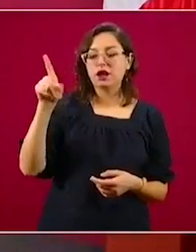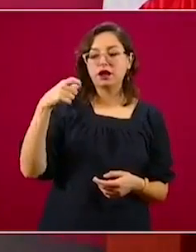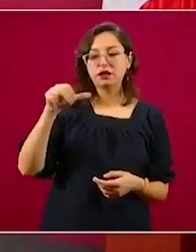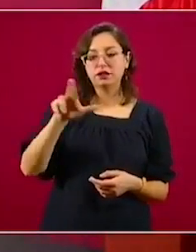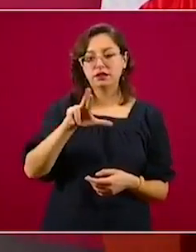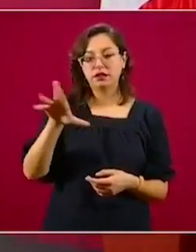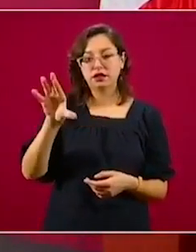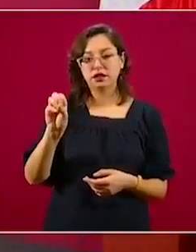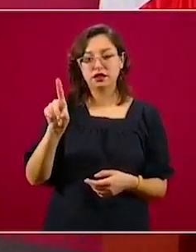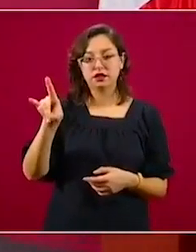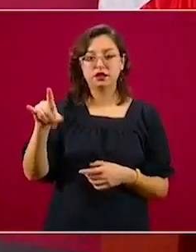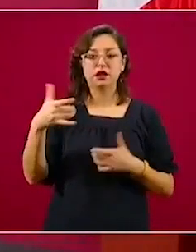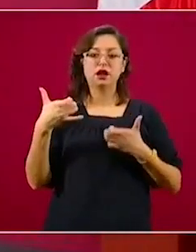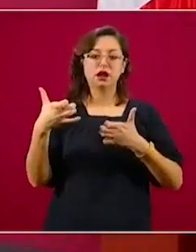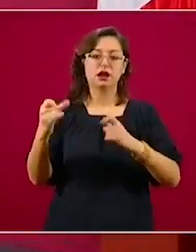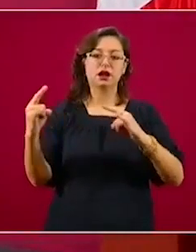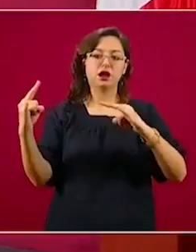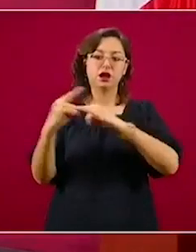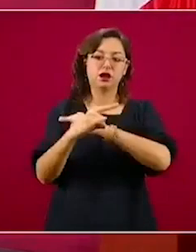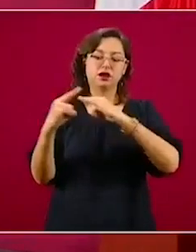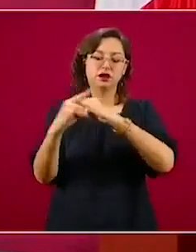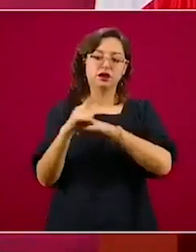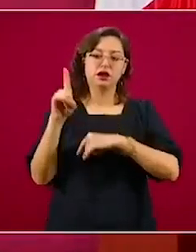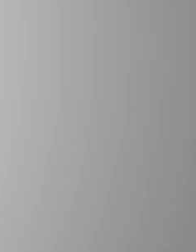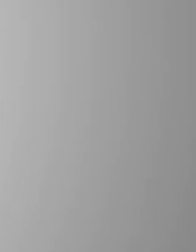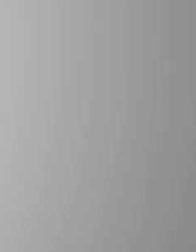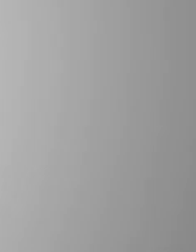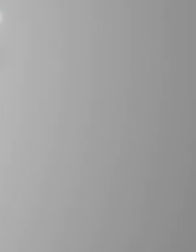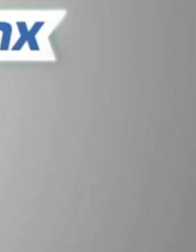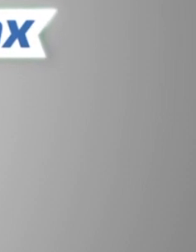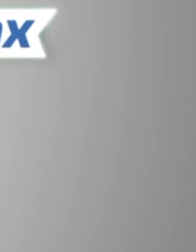contempladas para evitar contagios de COVID-19.